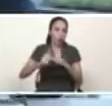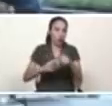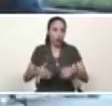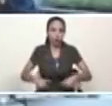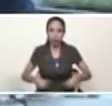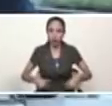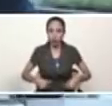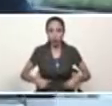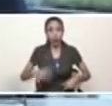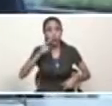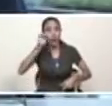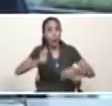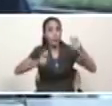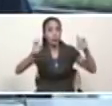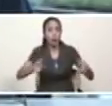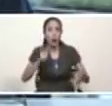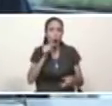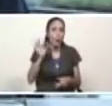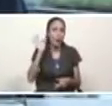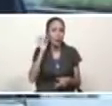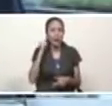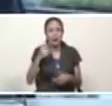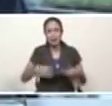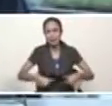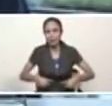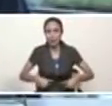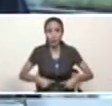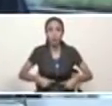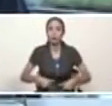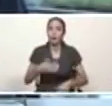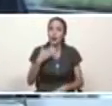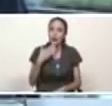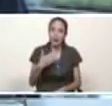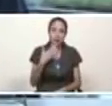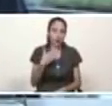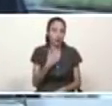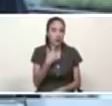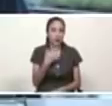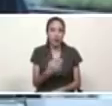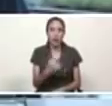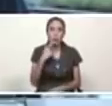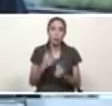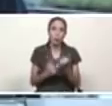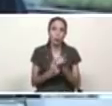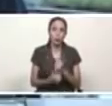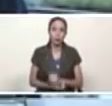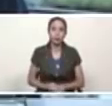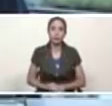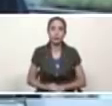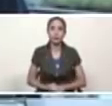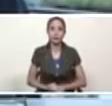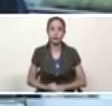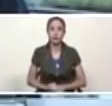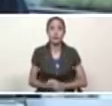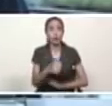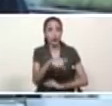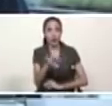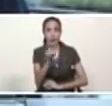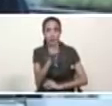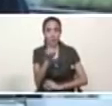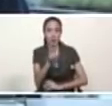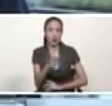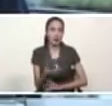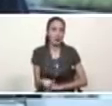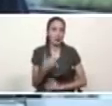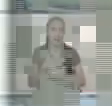campesinas de los productores del campo yo le doy las gracias sigamos así miren que maravilla tener una Venezuela que está dispuesta a